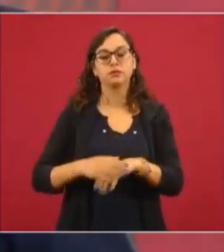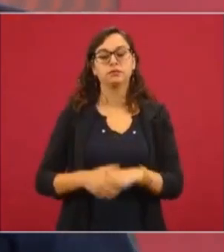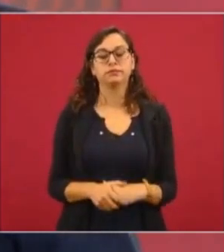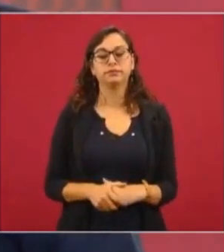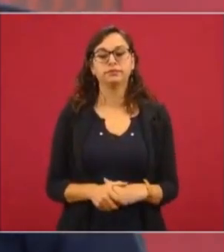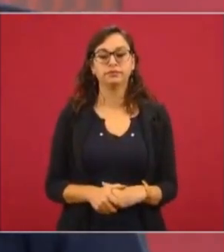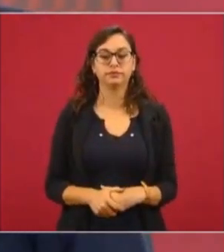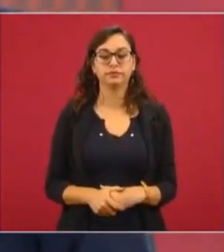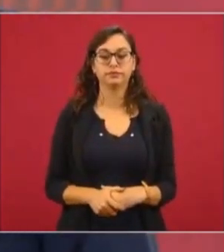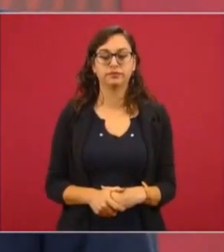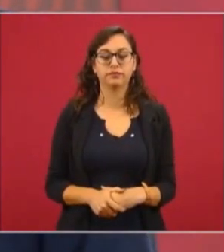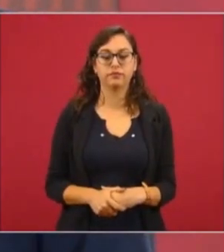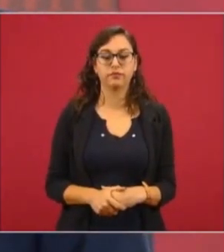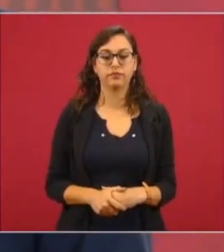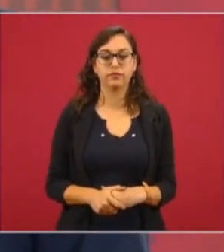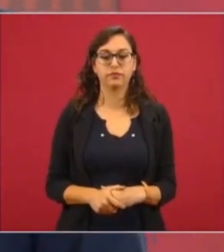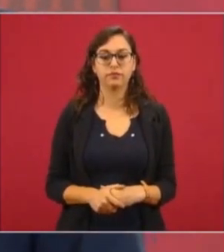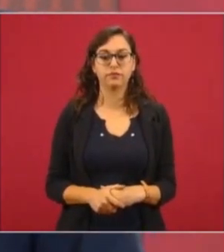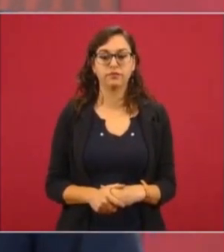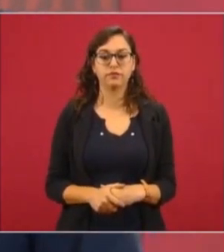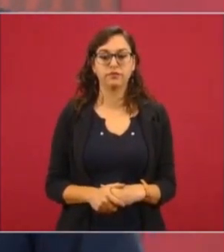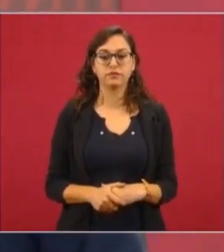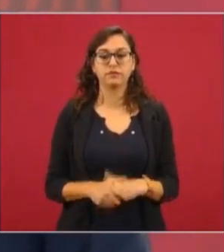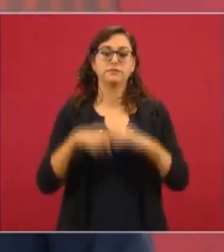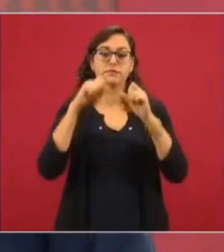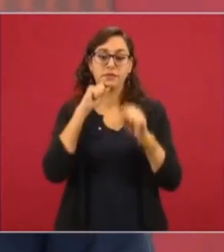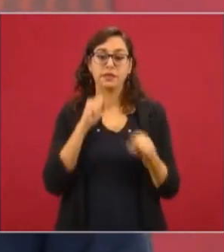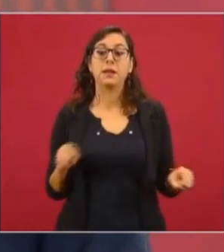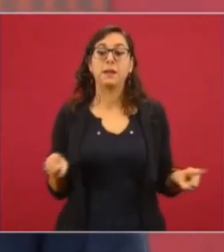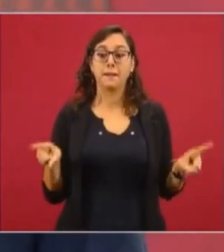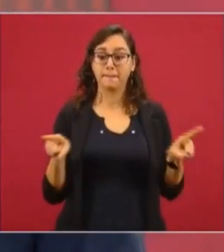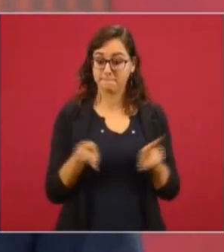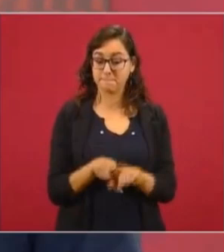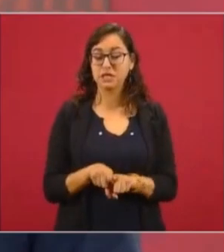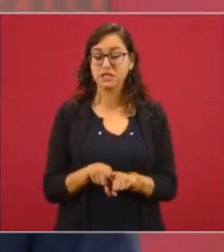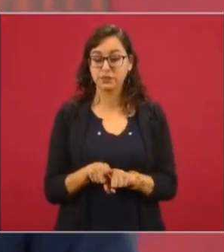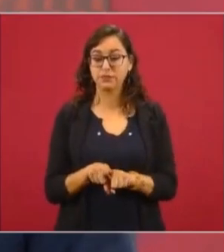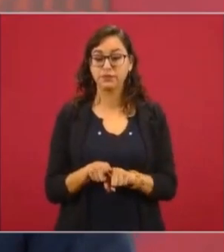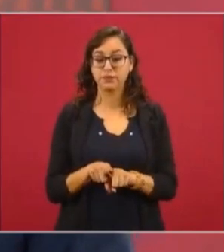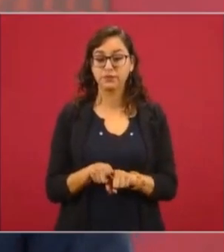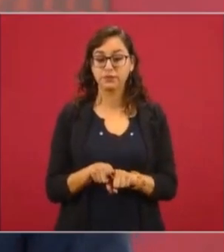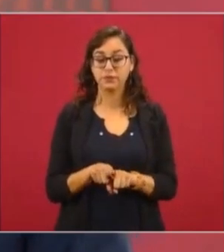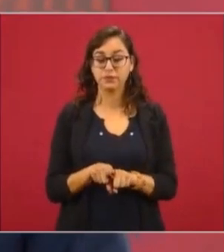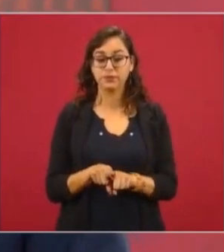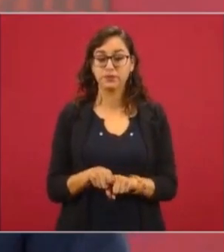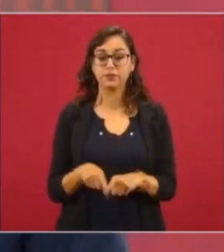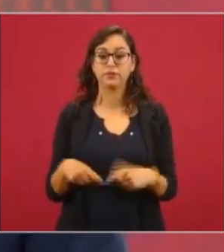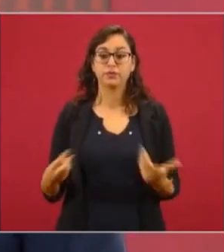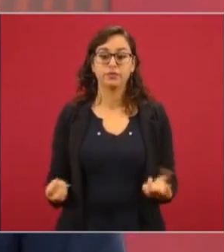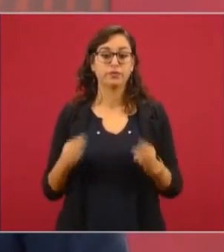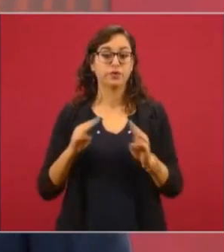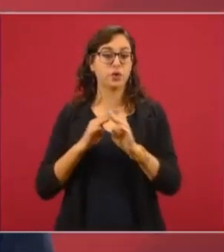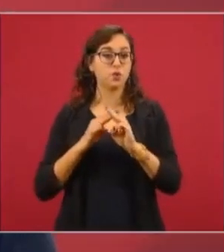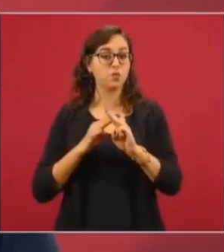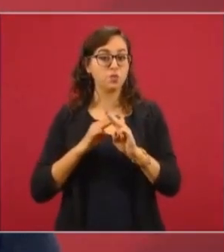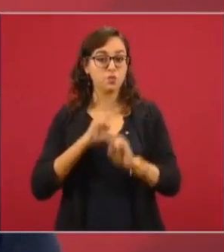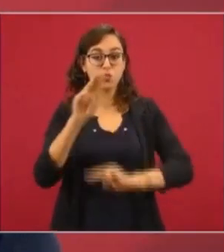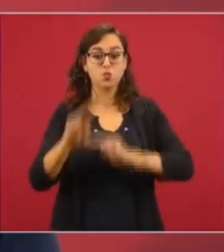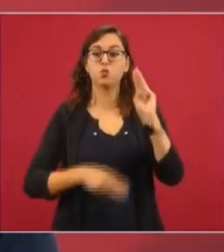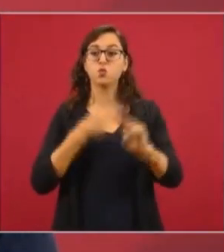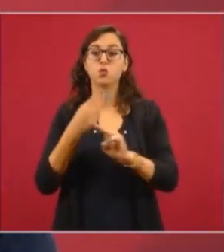es poner al mundo lo que ya todos los mexicanos sabemos,